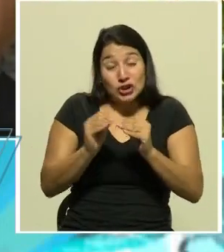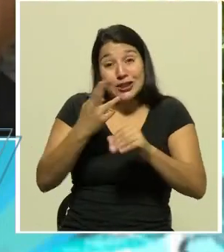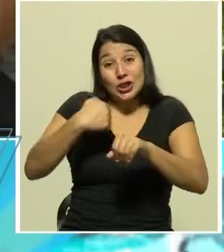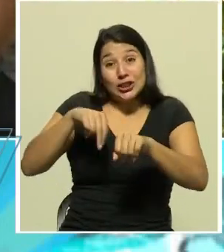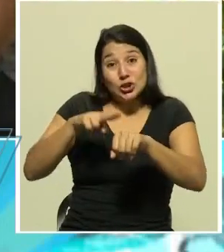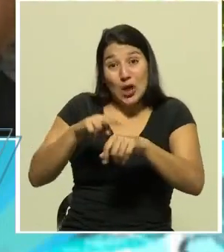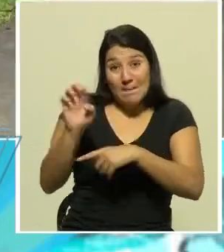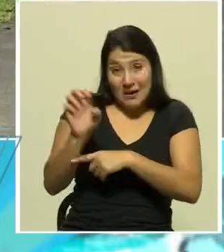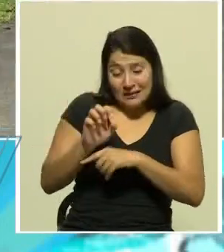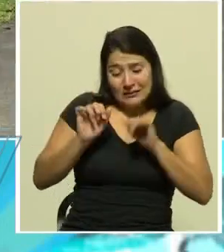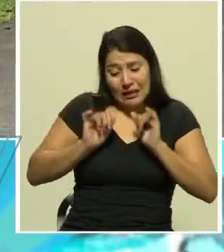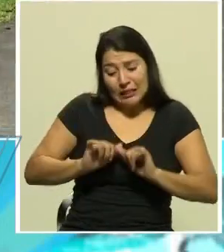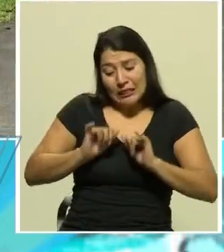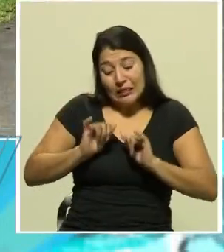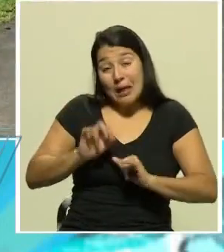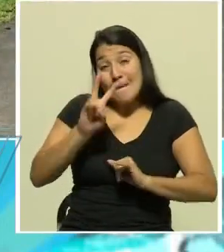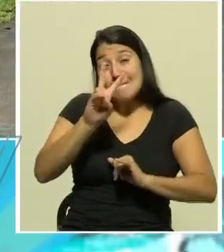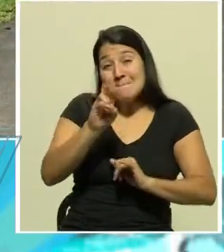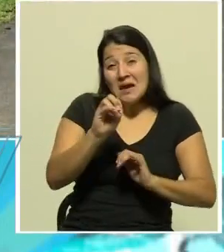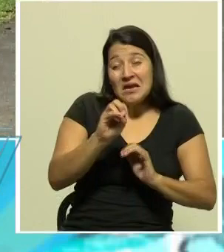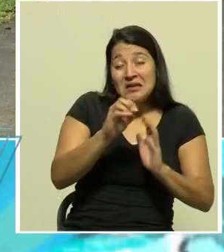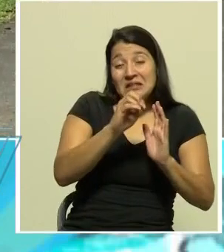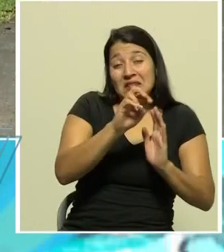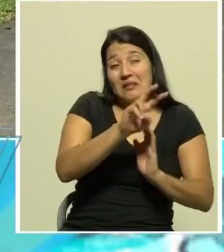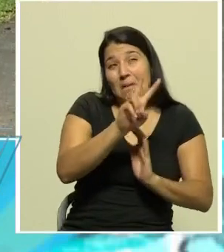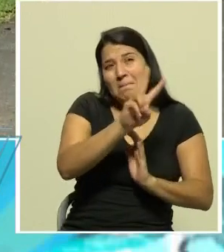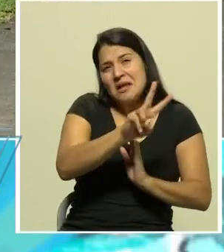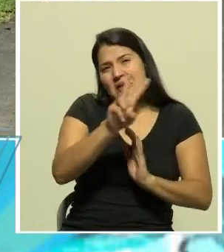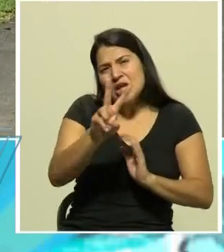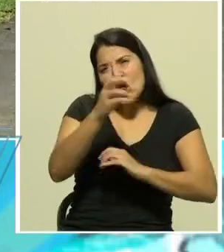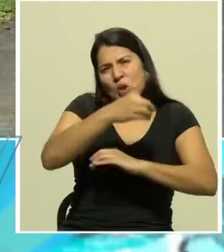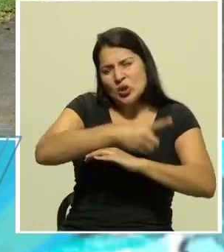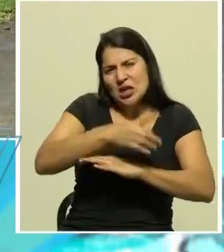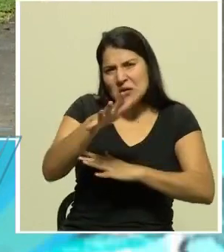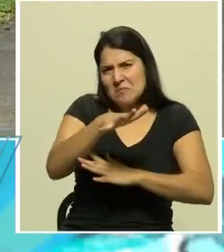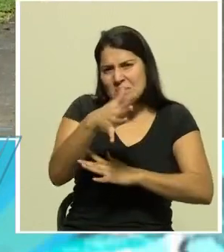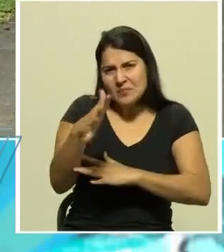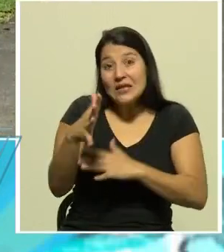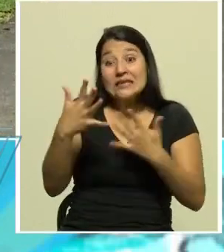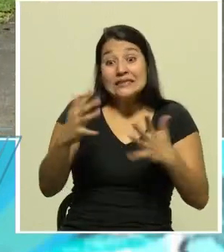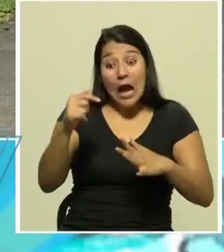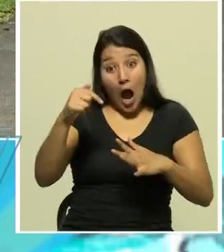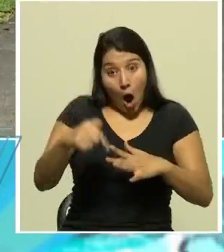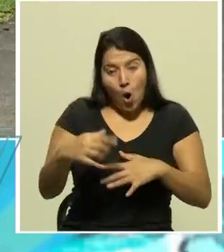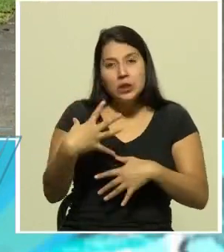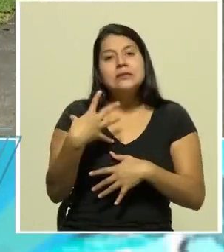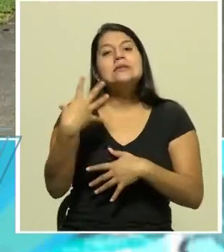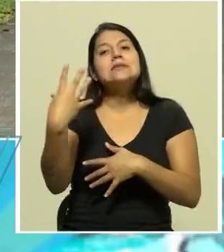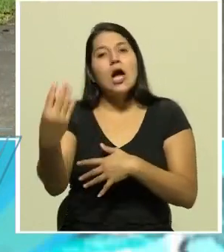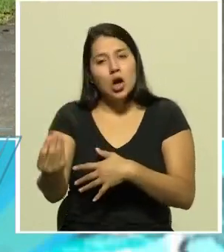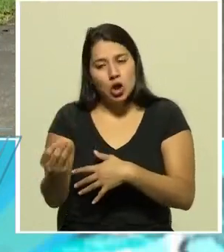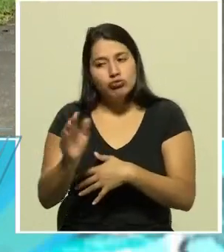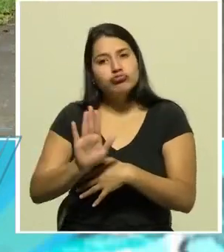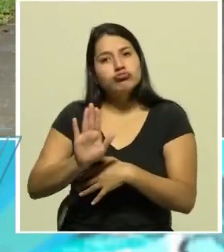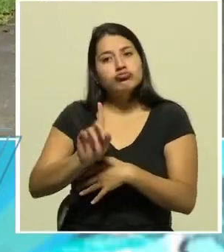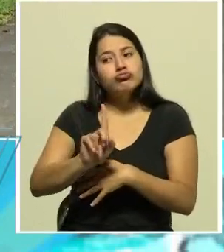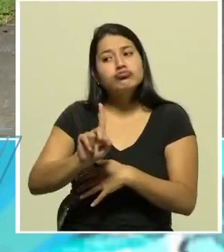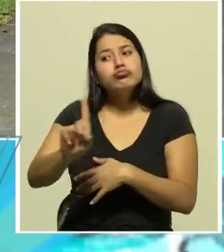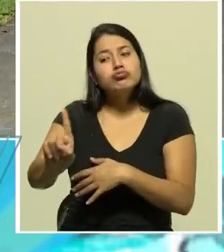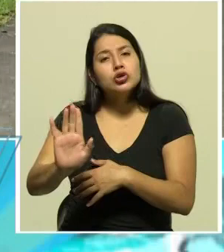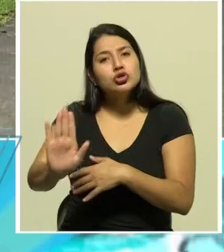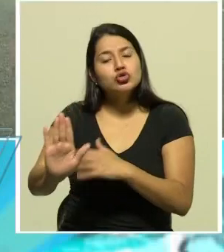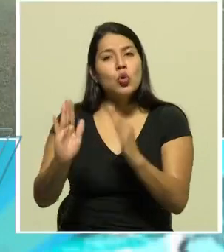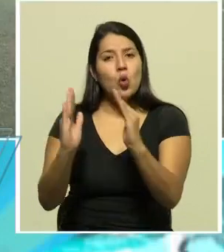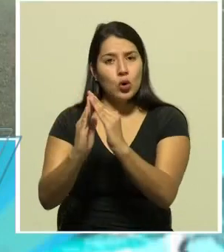días aproximadamente y ya de hecho el día de hoy salieron rumbo de vuelta a su comunidad con el levantamiento